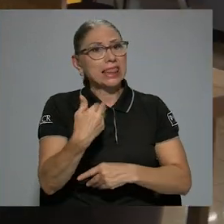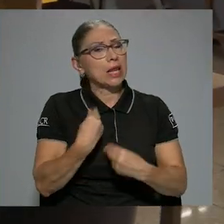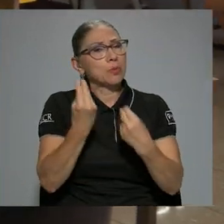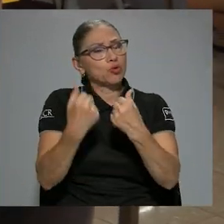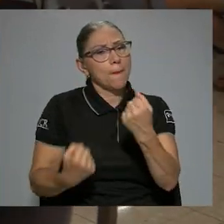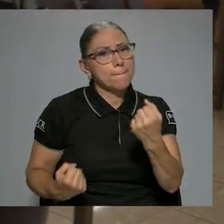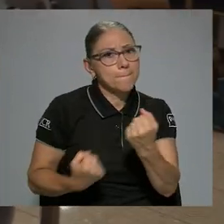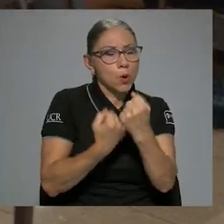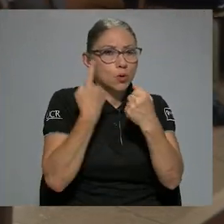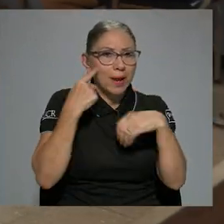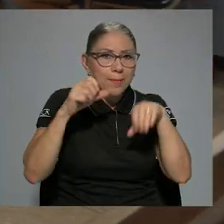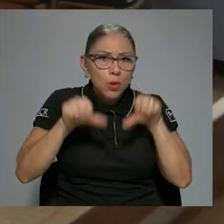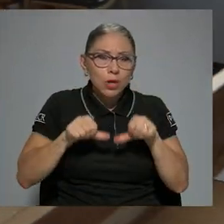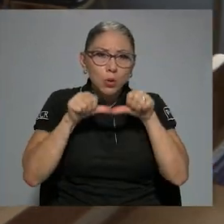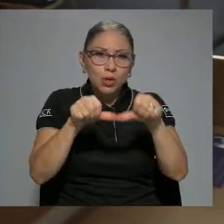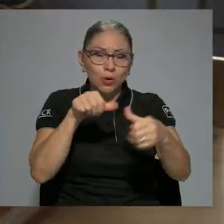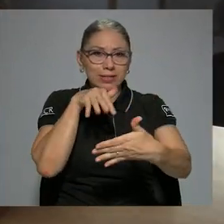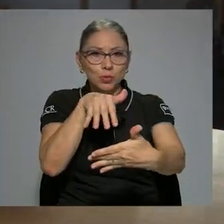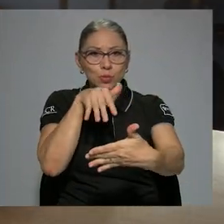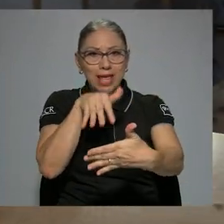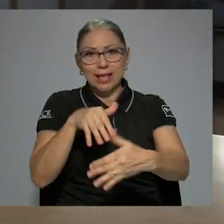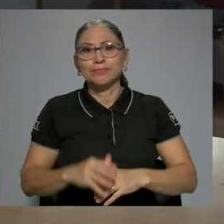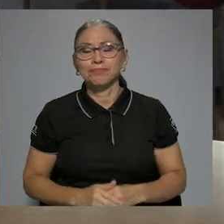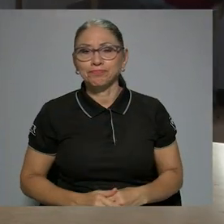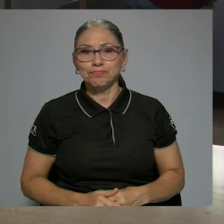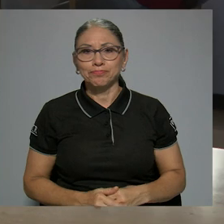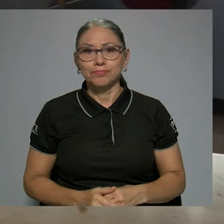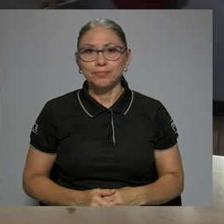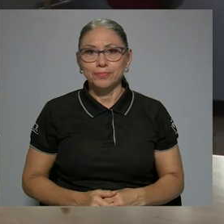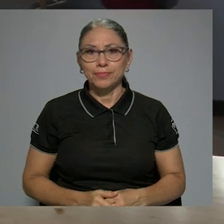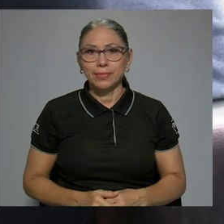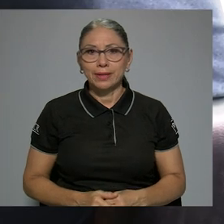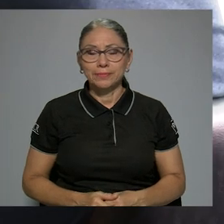personas ciegas obtienen gran apoyo para continuar con sus estudios.